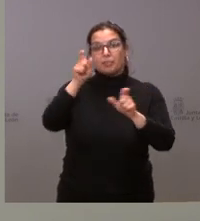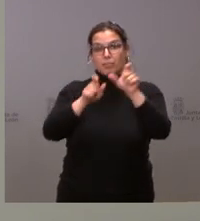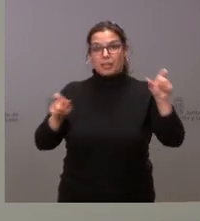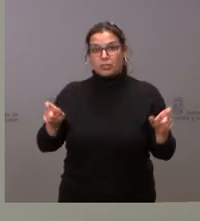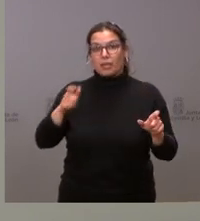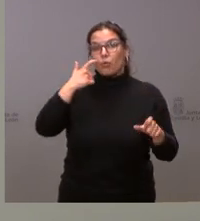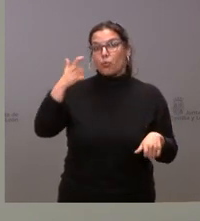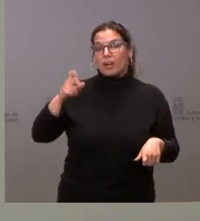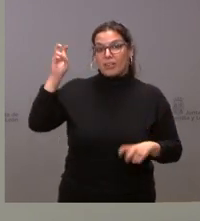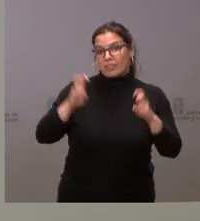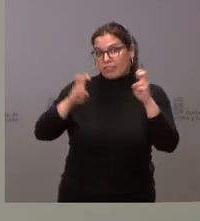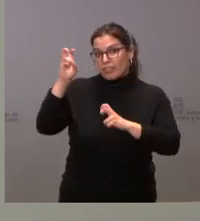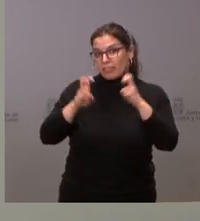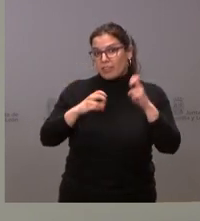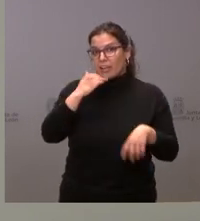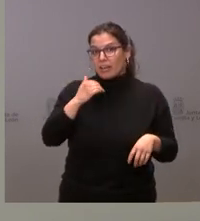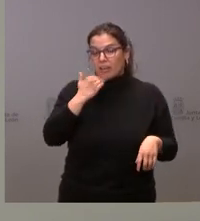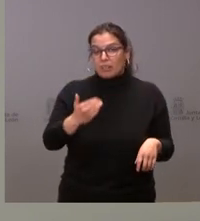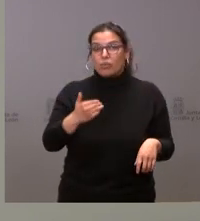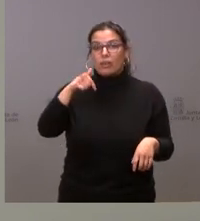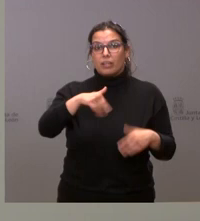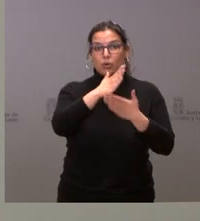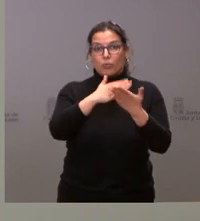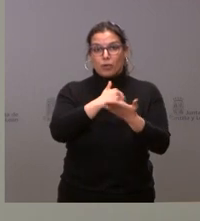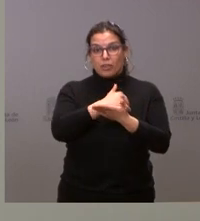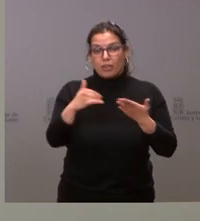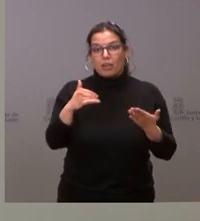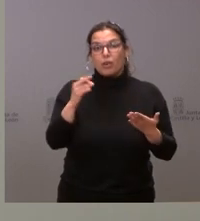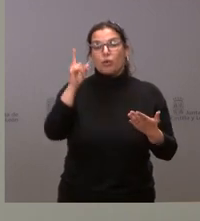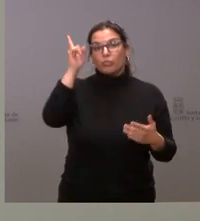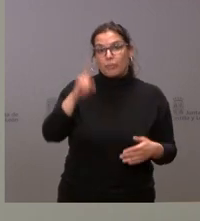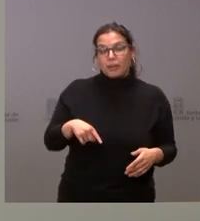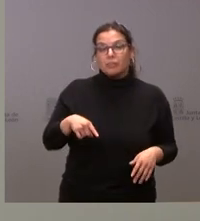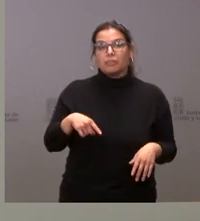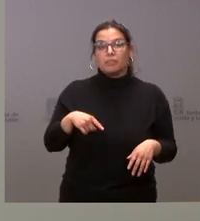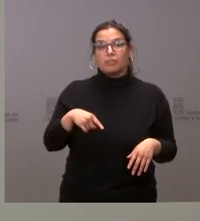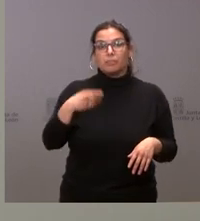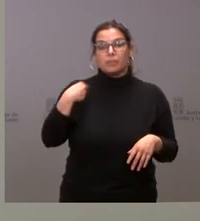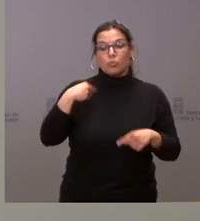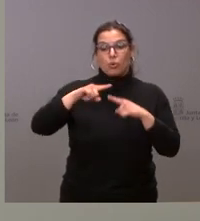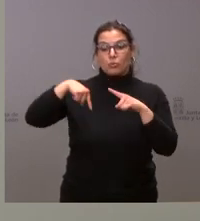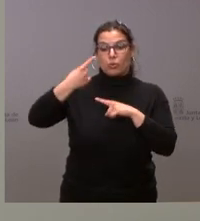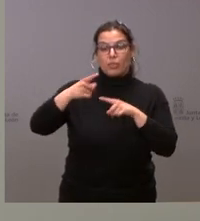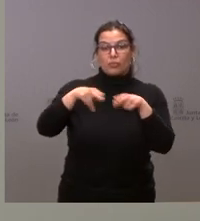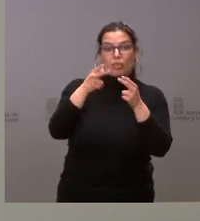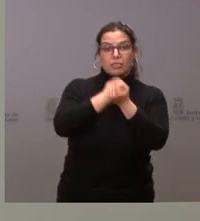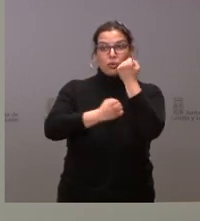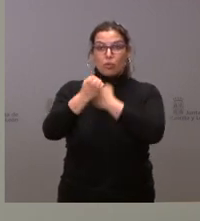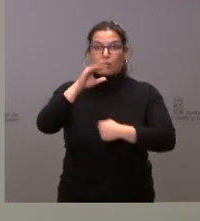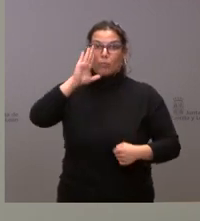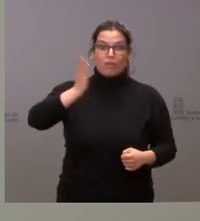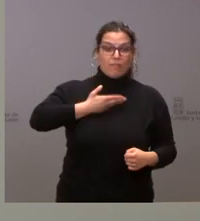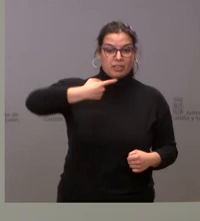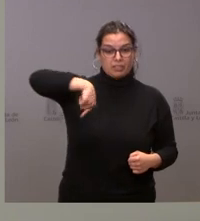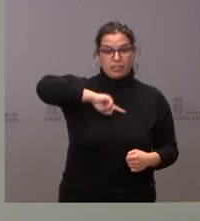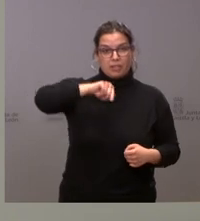ucranianos que se puedan estar desplazados en nuestra comunidad autónoma o incluso abordar las consecuencias sociales y económicas para el conjunto de